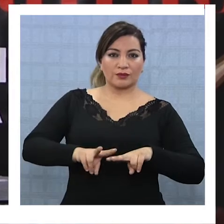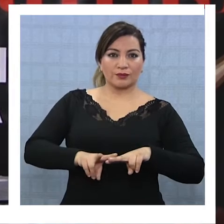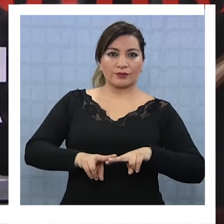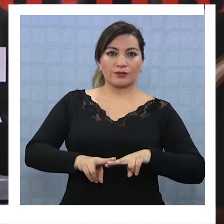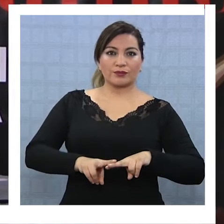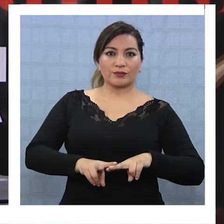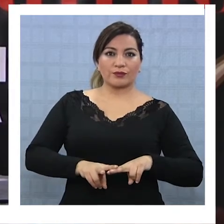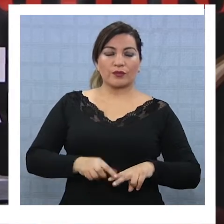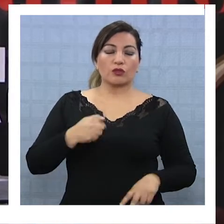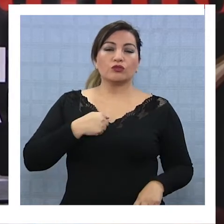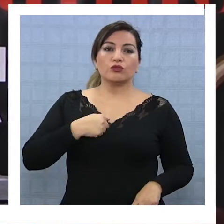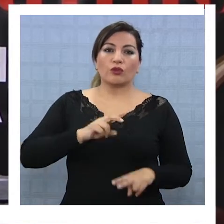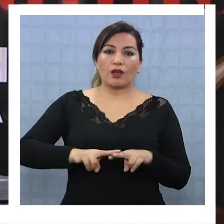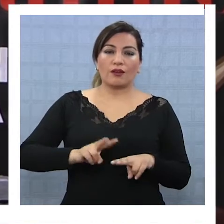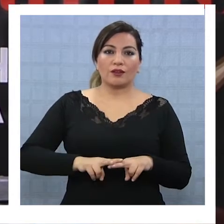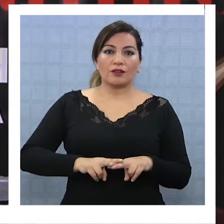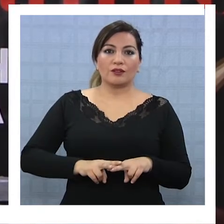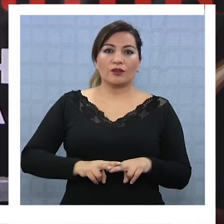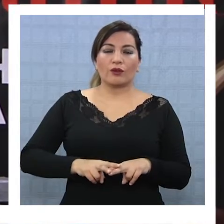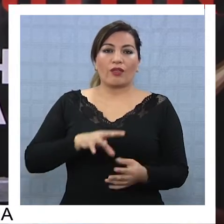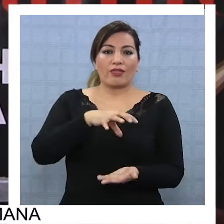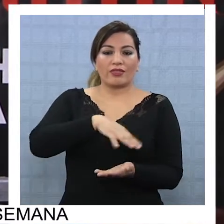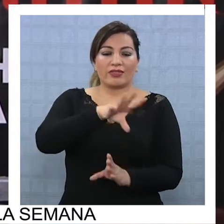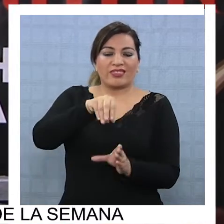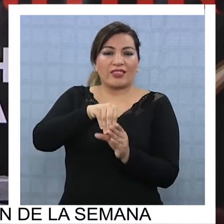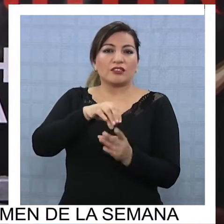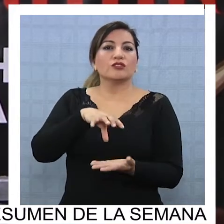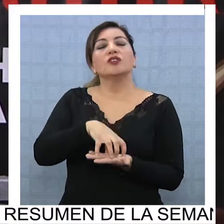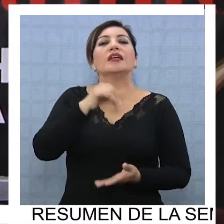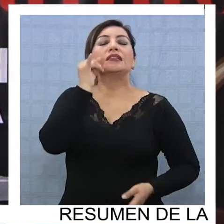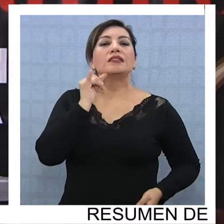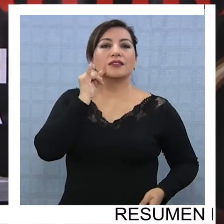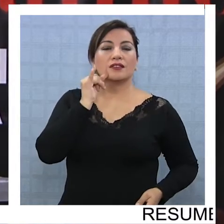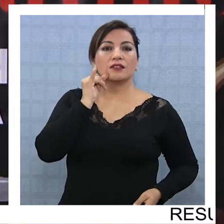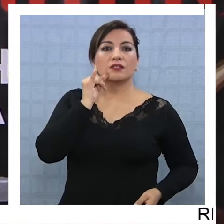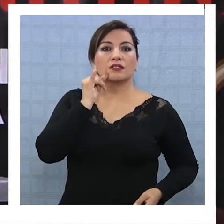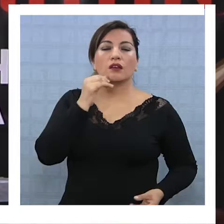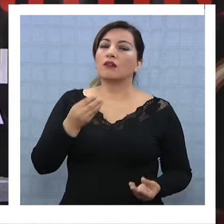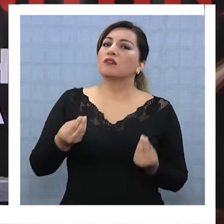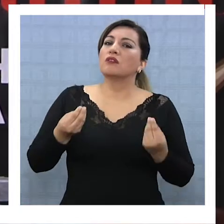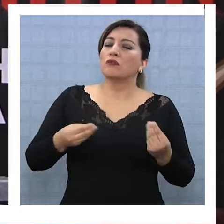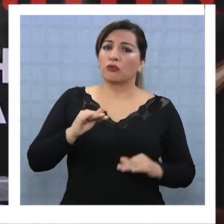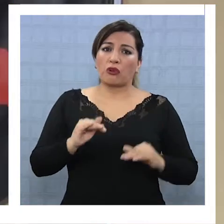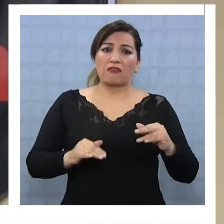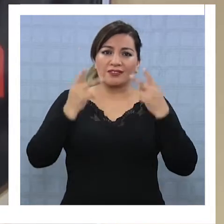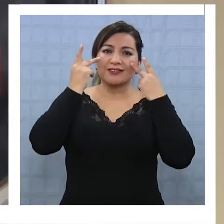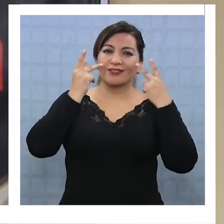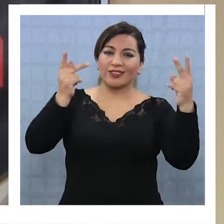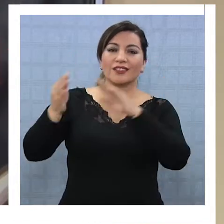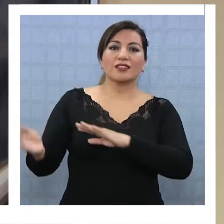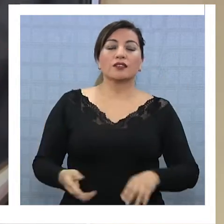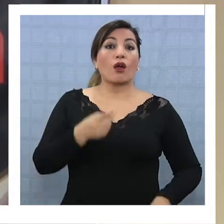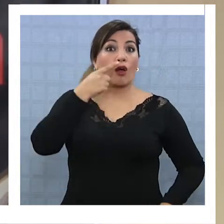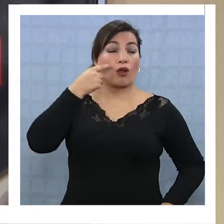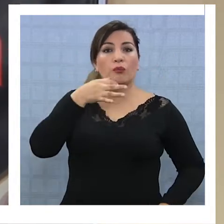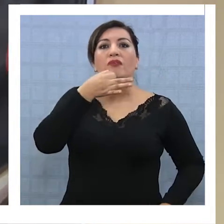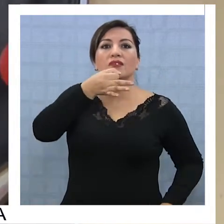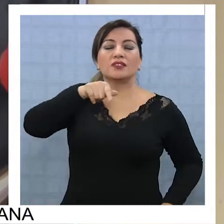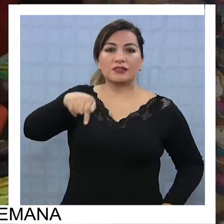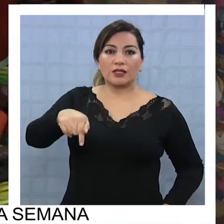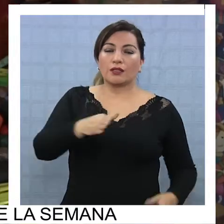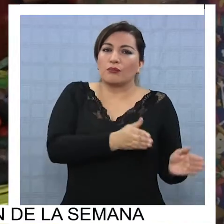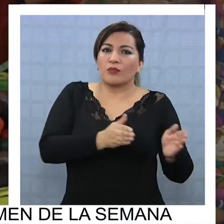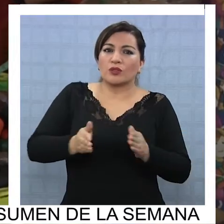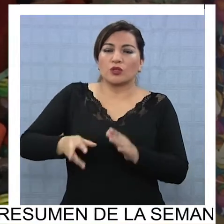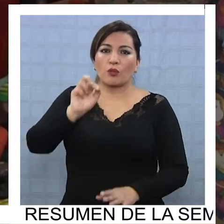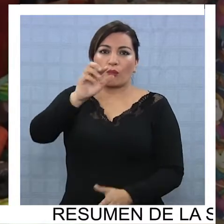por lo menos lo que yo hago que estar dentro de la región siempre estar exponiendo dentro de la región es bueno de vez en cuando salir. Paulino Astudillo señaló